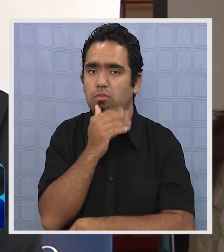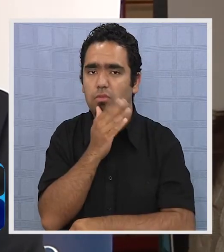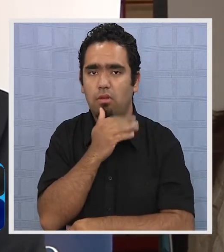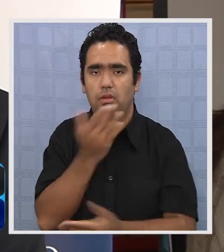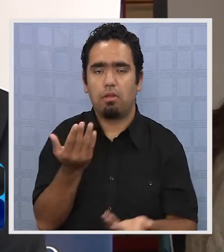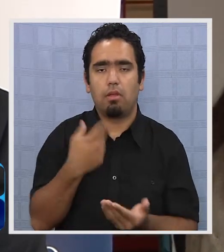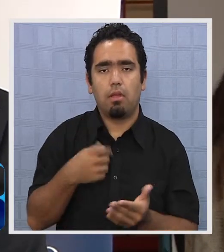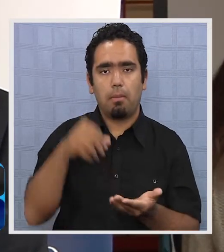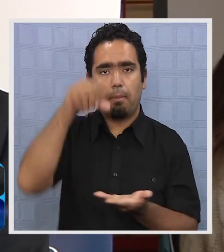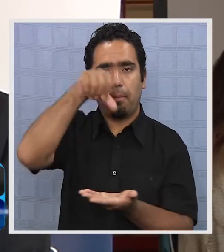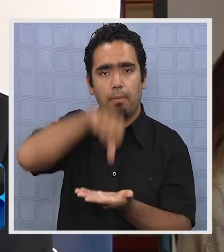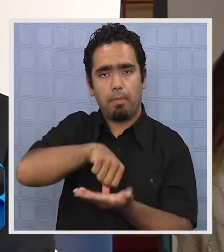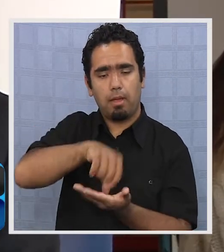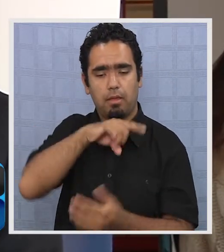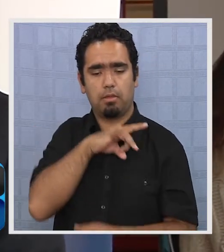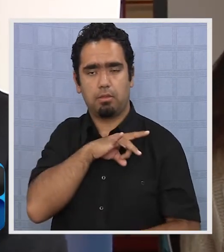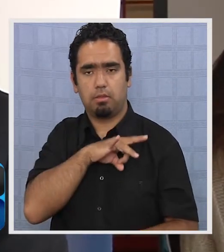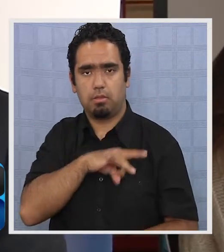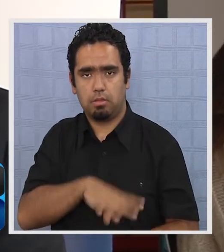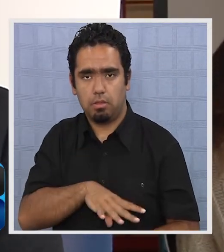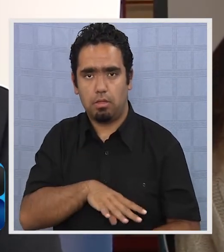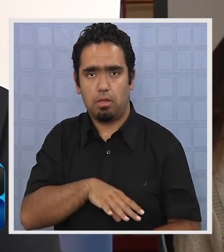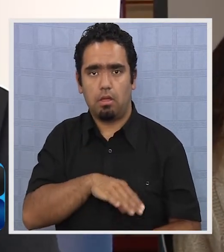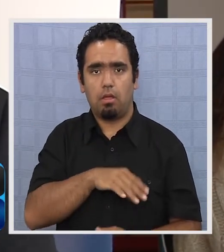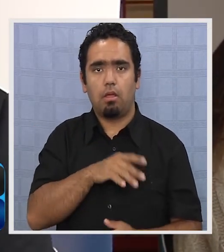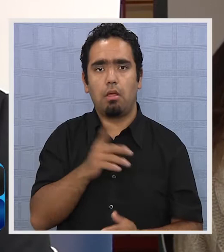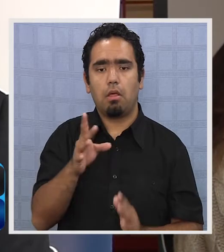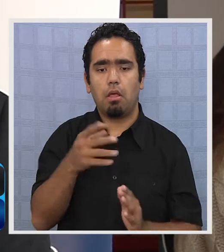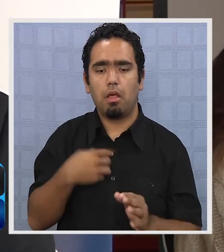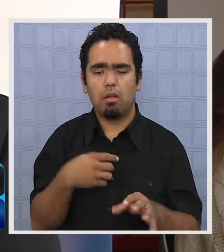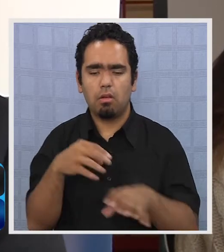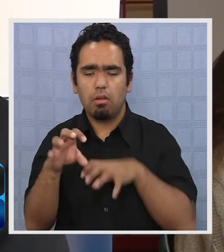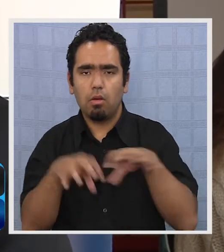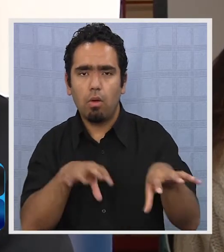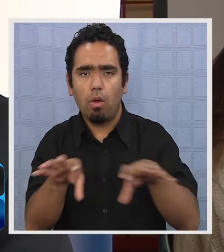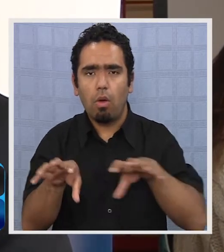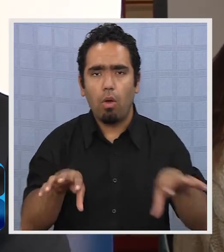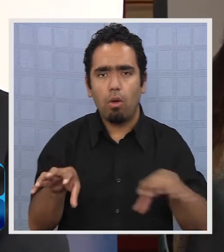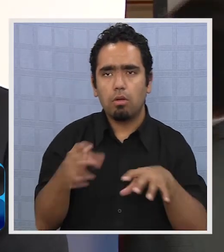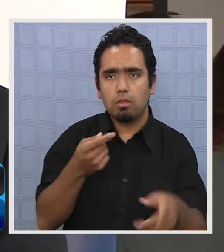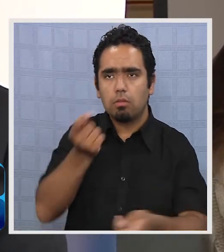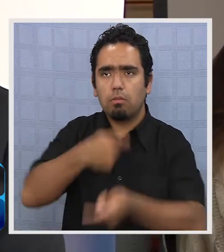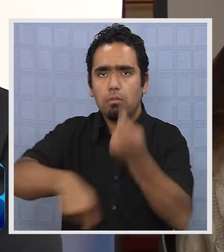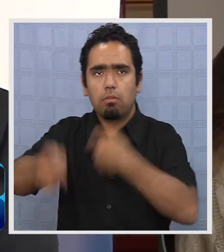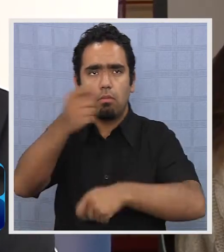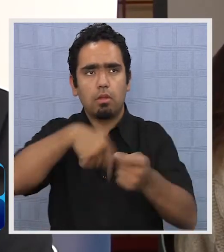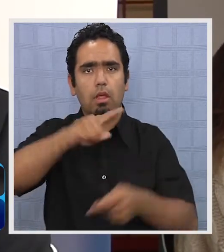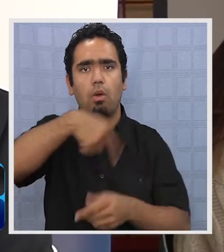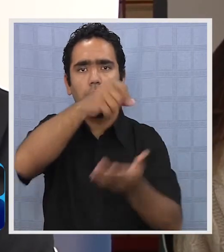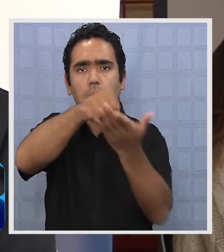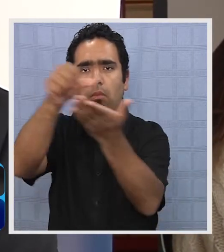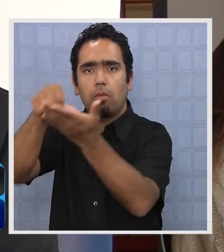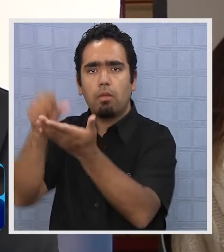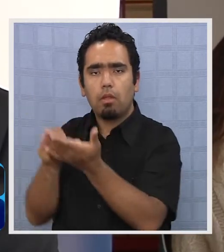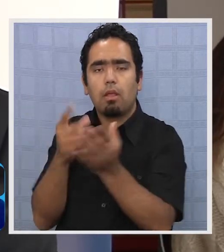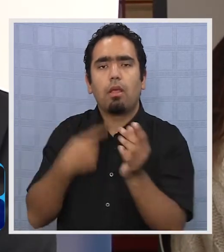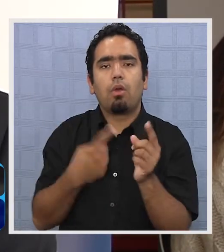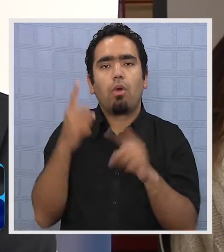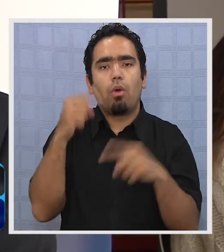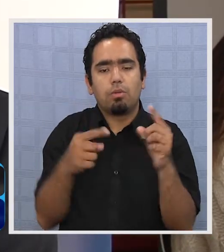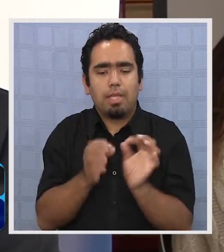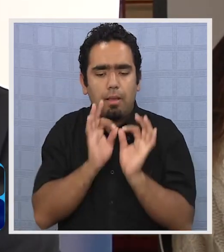intelectual suficiente como para que el país pase de ser exportador de materias primas sin